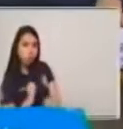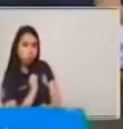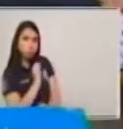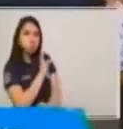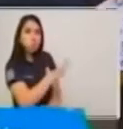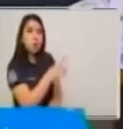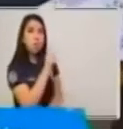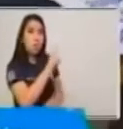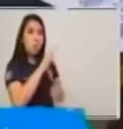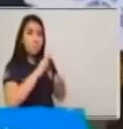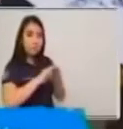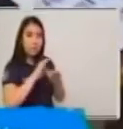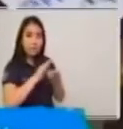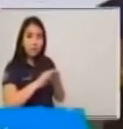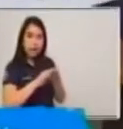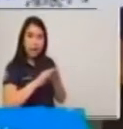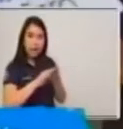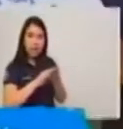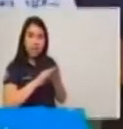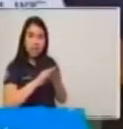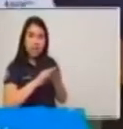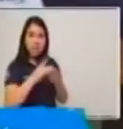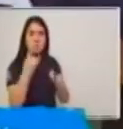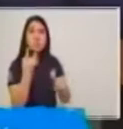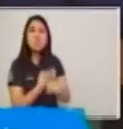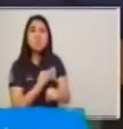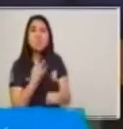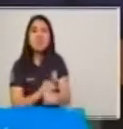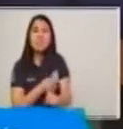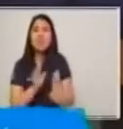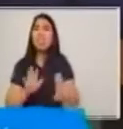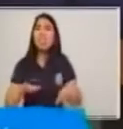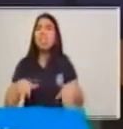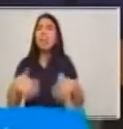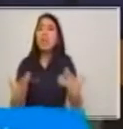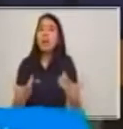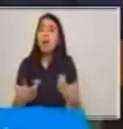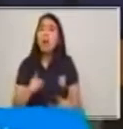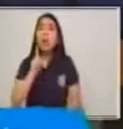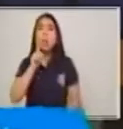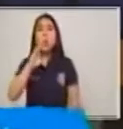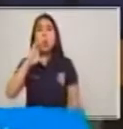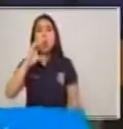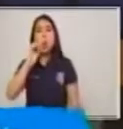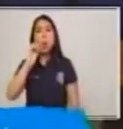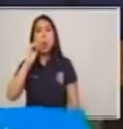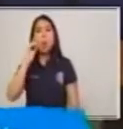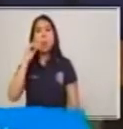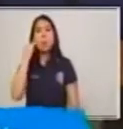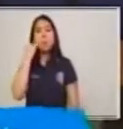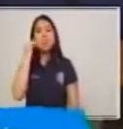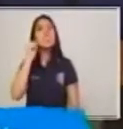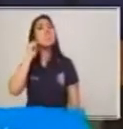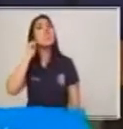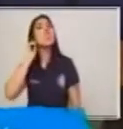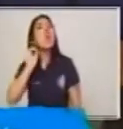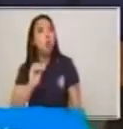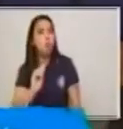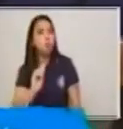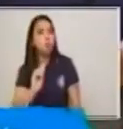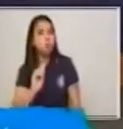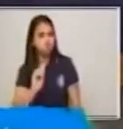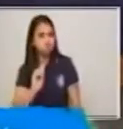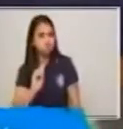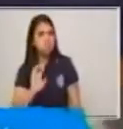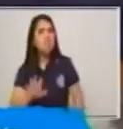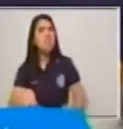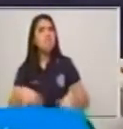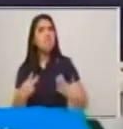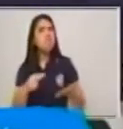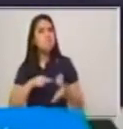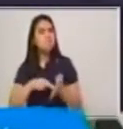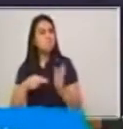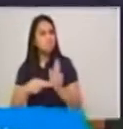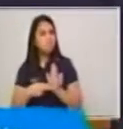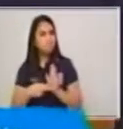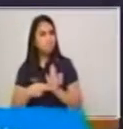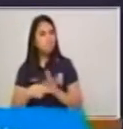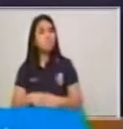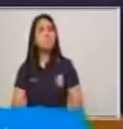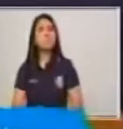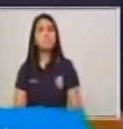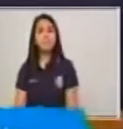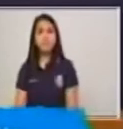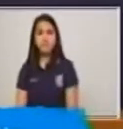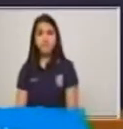hoy lo que es un código. Y tenemos que el código